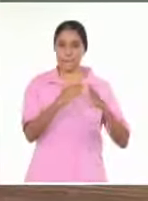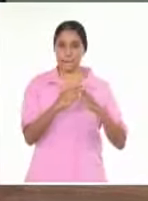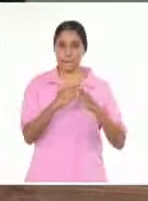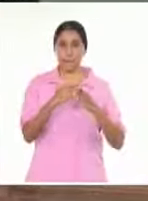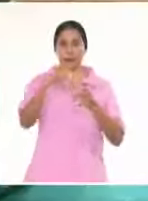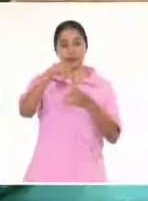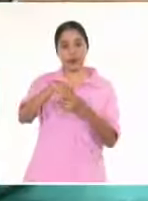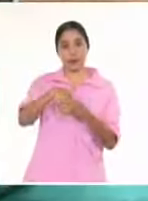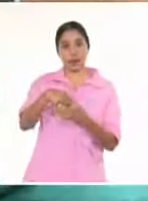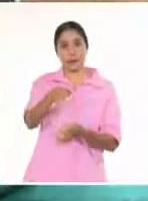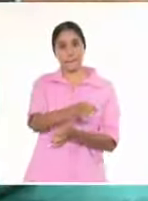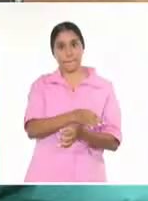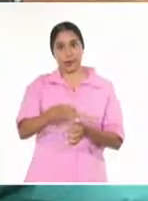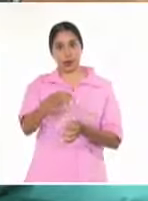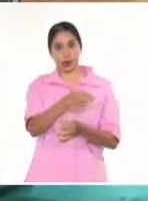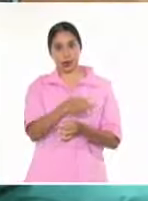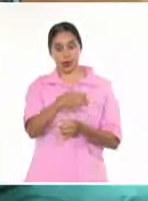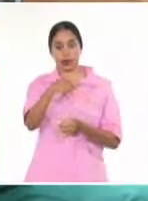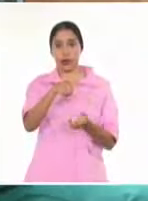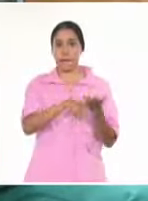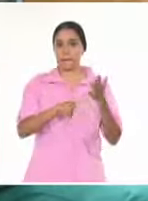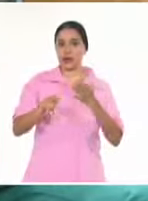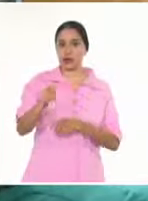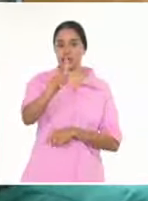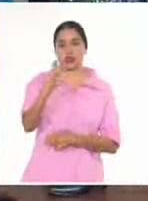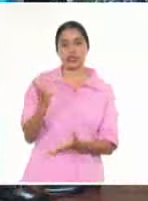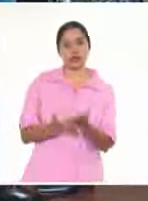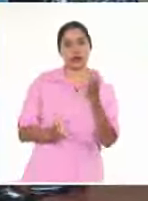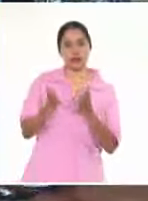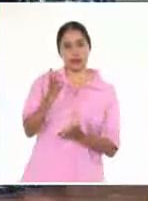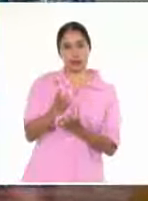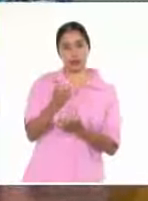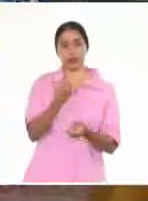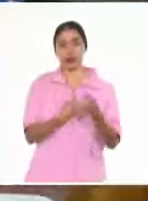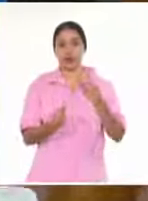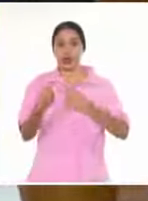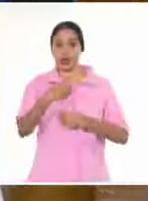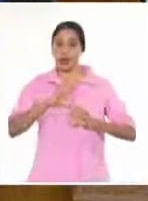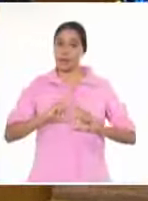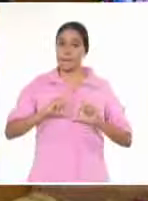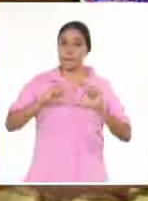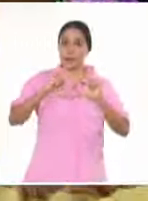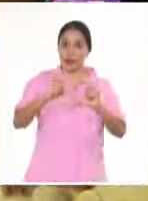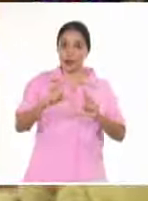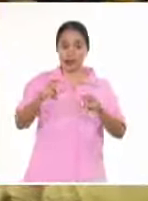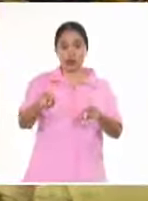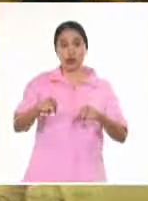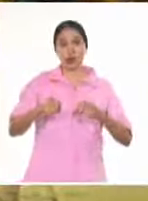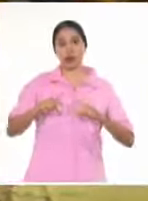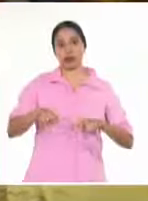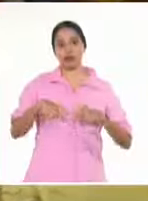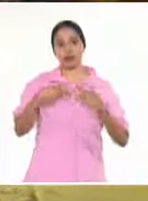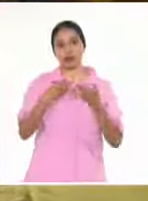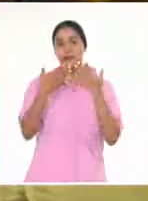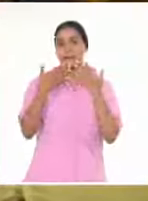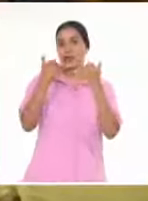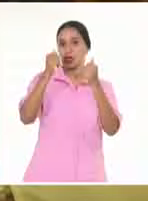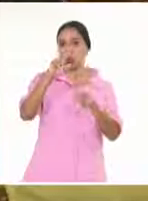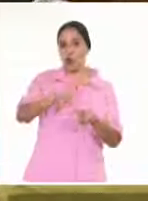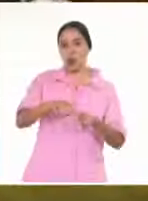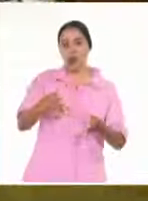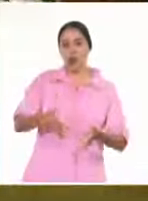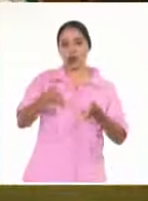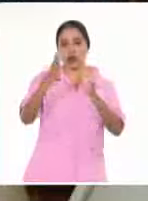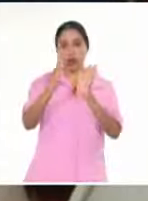en el municipio de Rodas en la provincia de Cienfuegos, mientras el premio de restauración se otorgó al Hotel Meliá San Carlos,